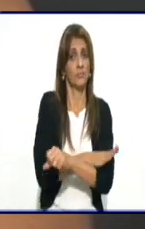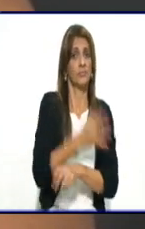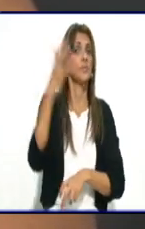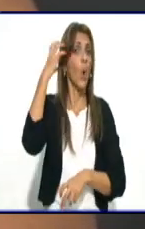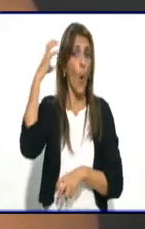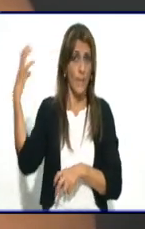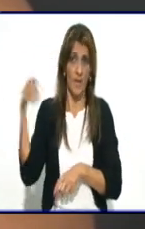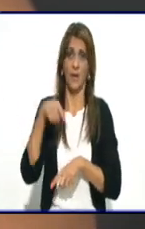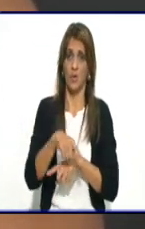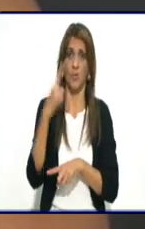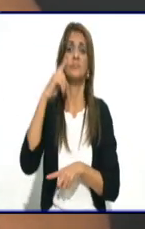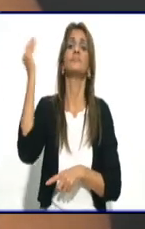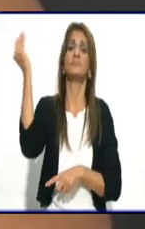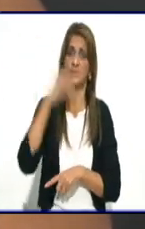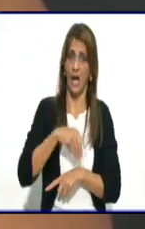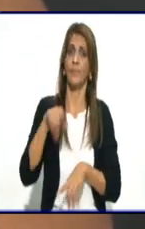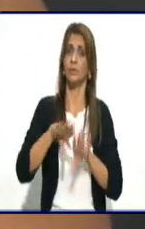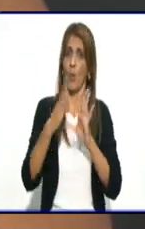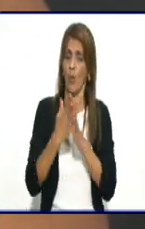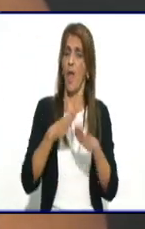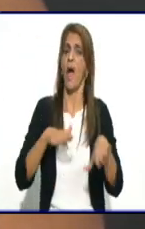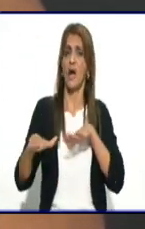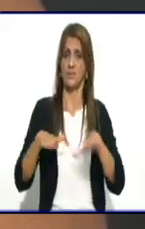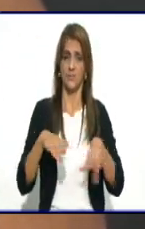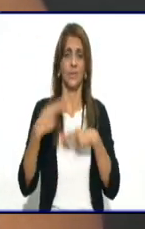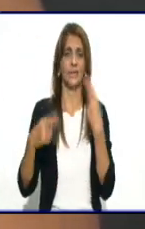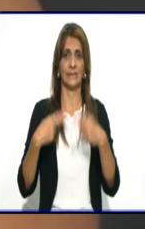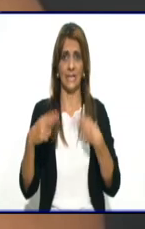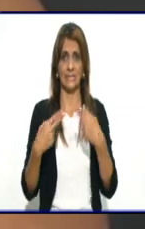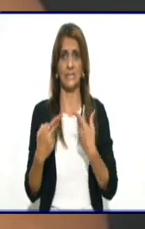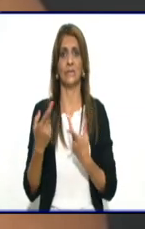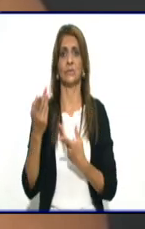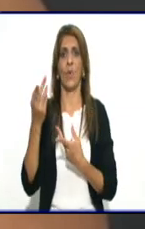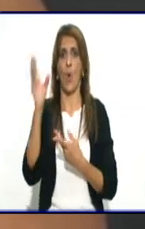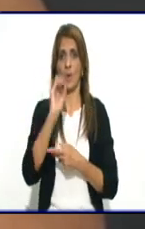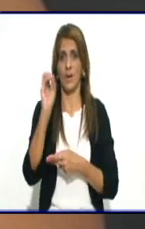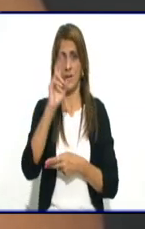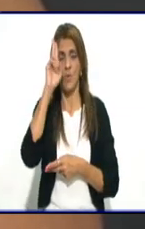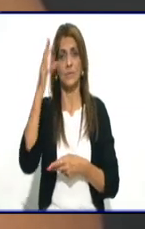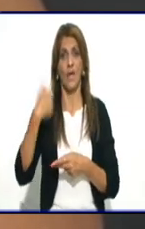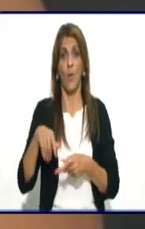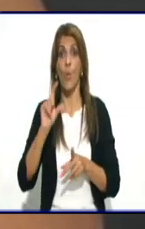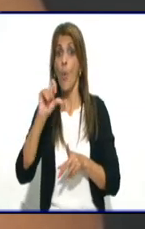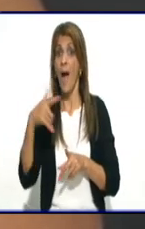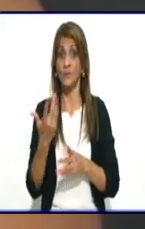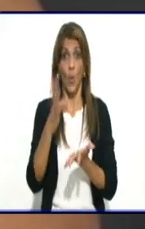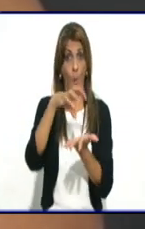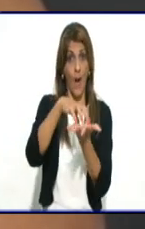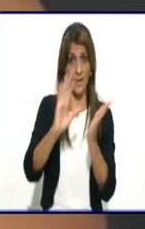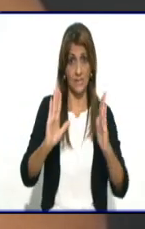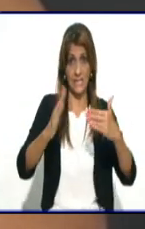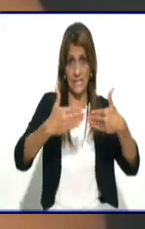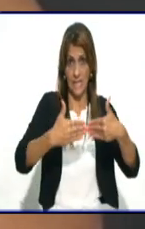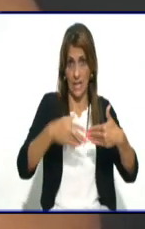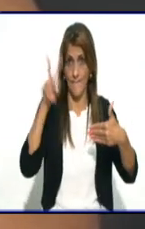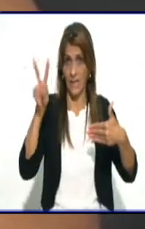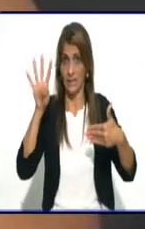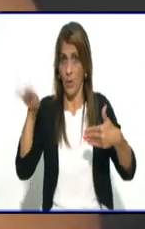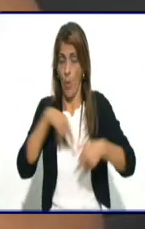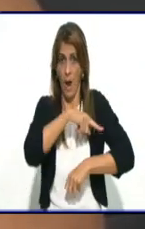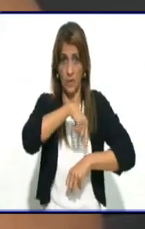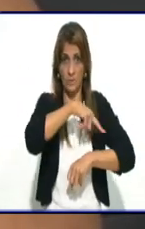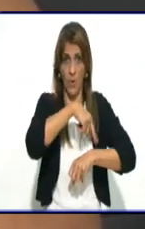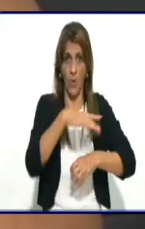acompañando las acciones que nosotros estamos implementando. A partir de que ocurra el cierre, en las zonas donde se haga, se